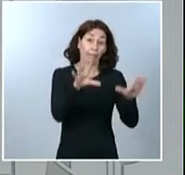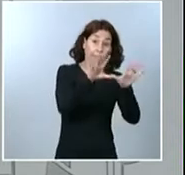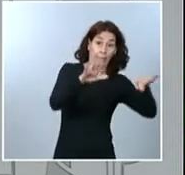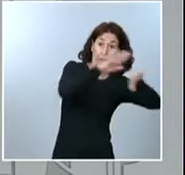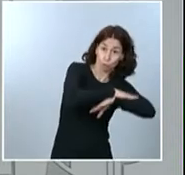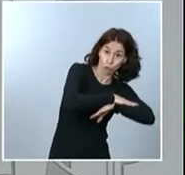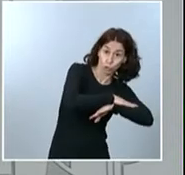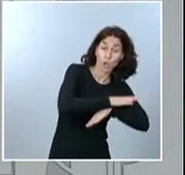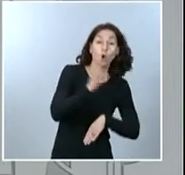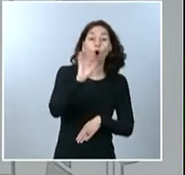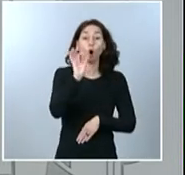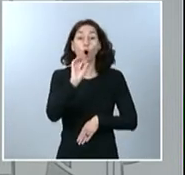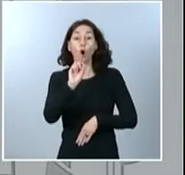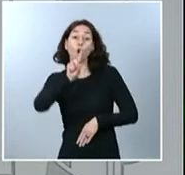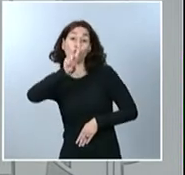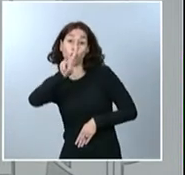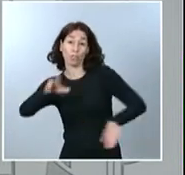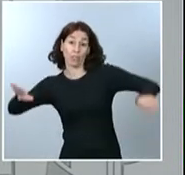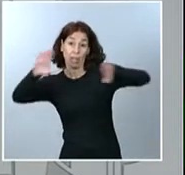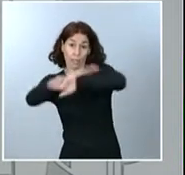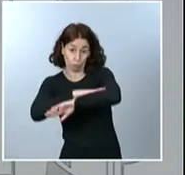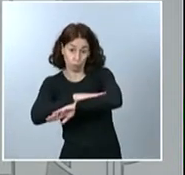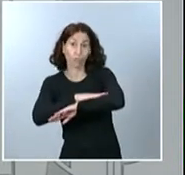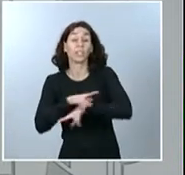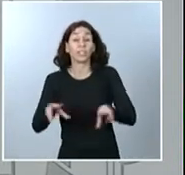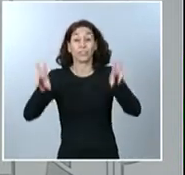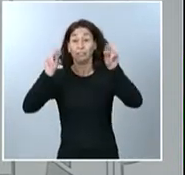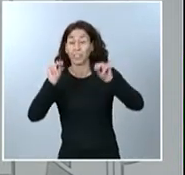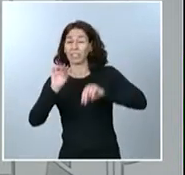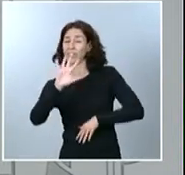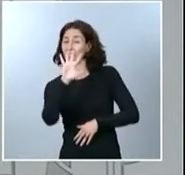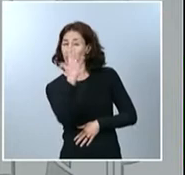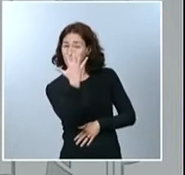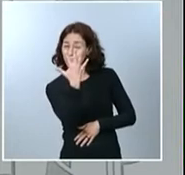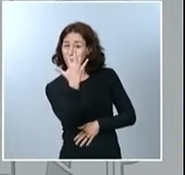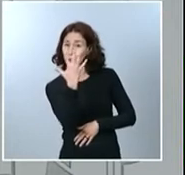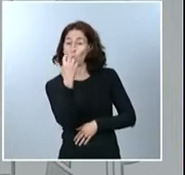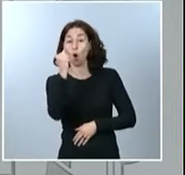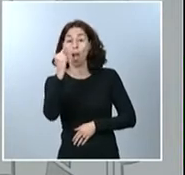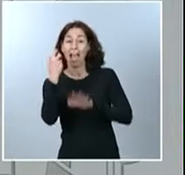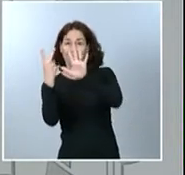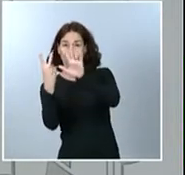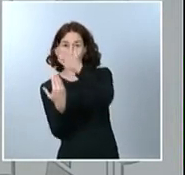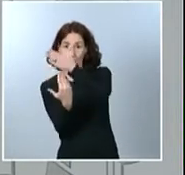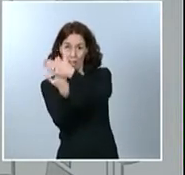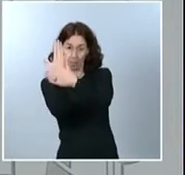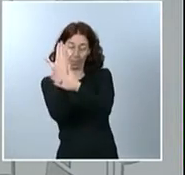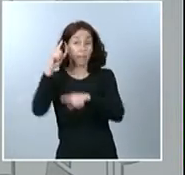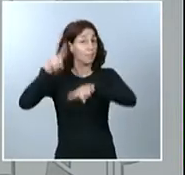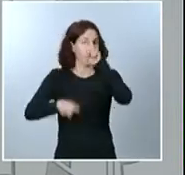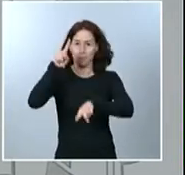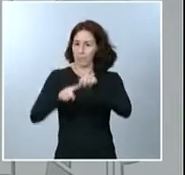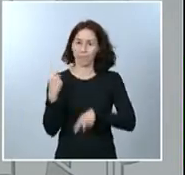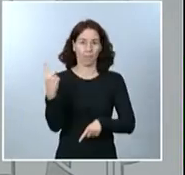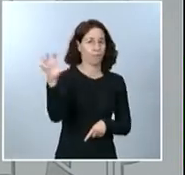0 horas de la noche y la finalización entre las 5 de la mañana y las 7 de la mañana. Por tanto, la